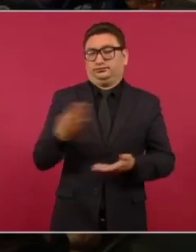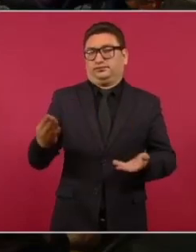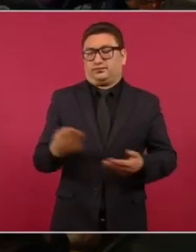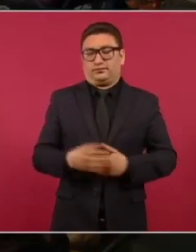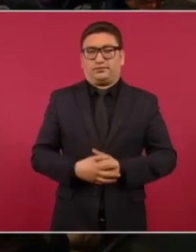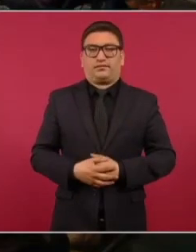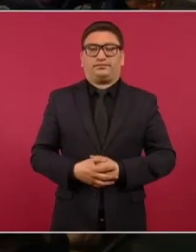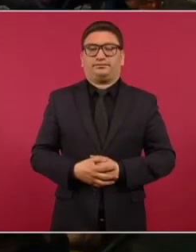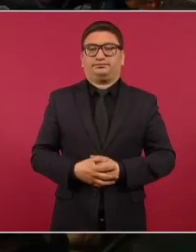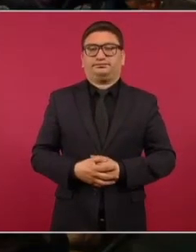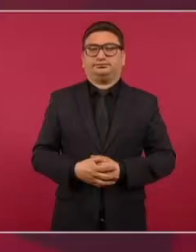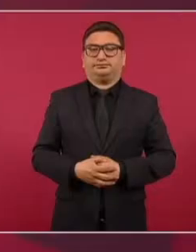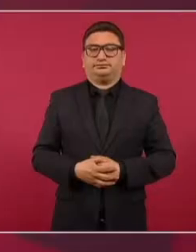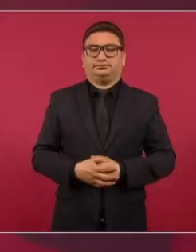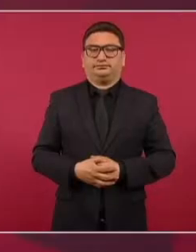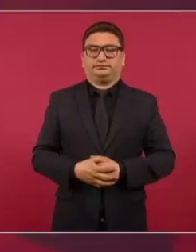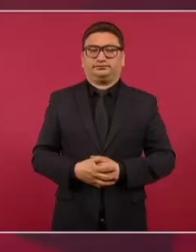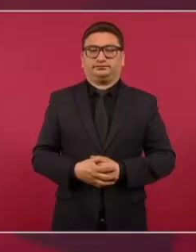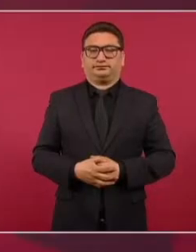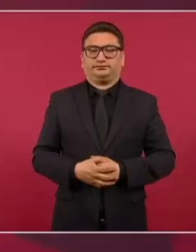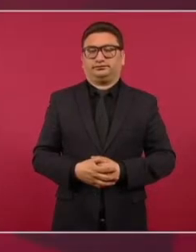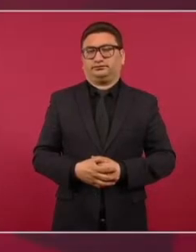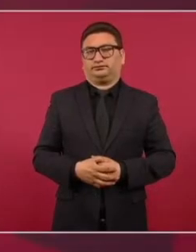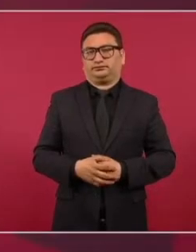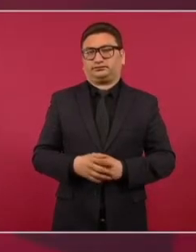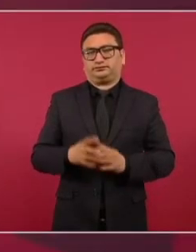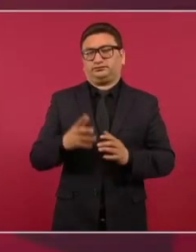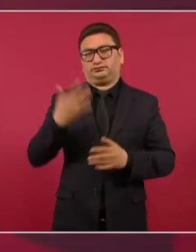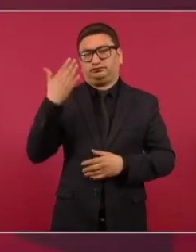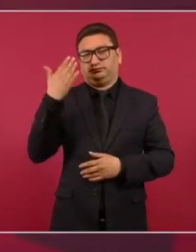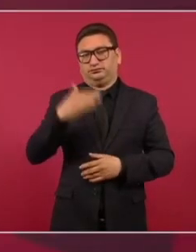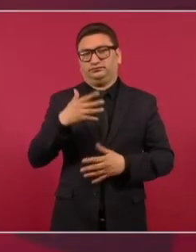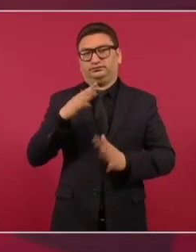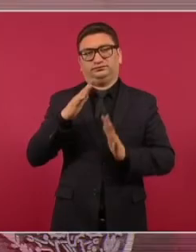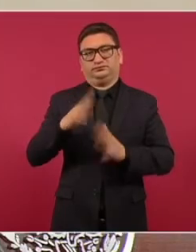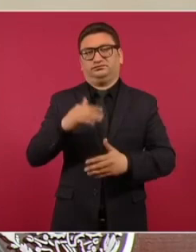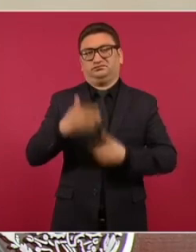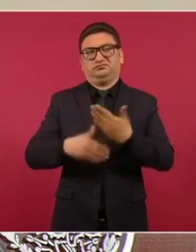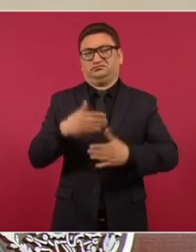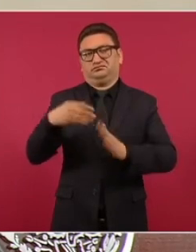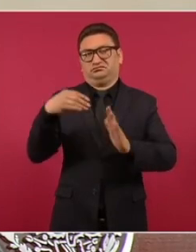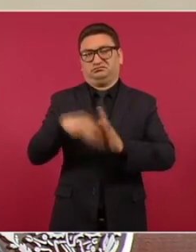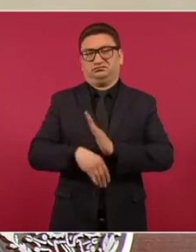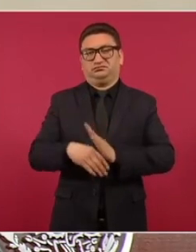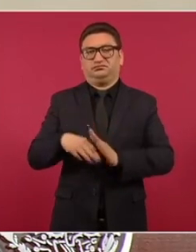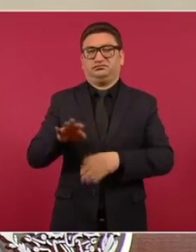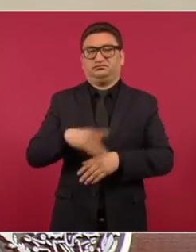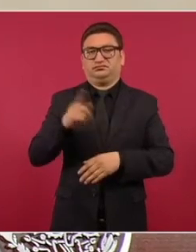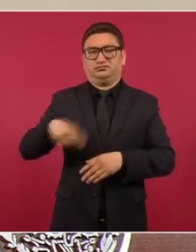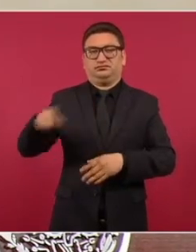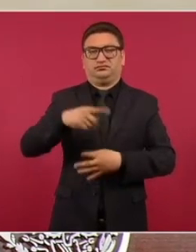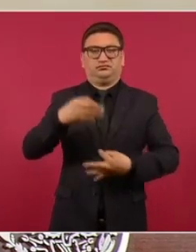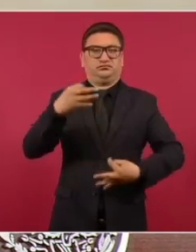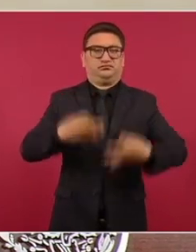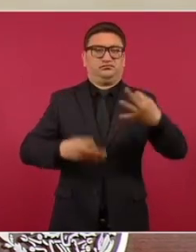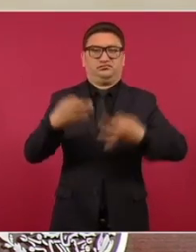De la decadencia del Poder Judicial